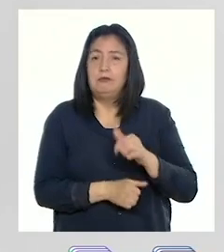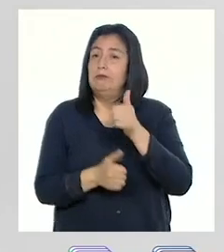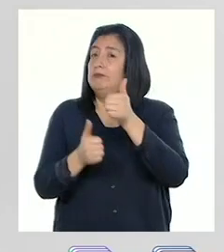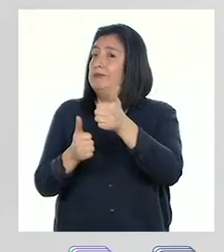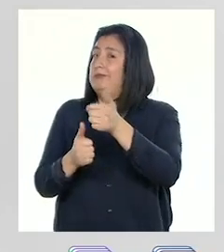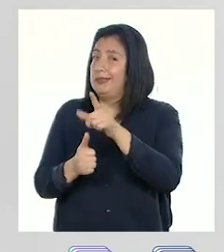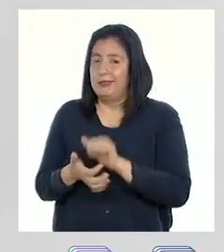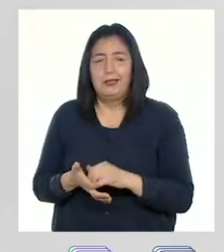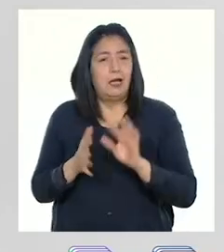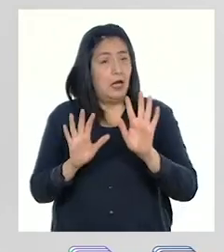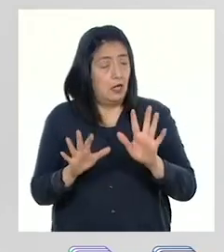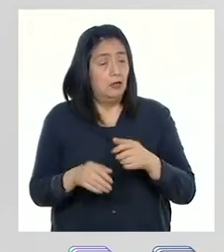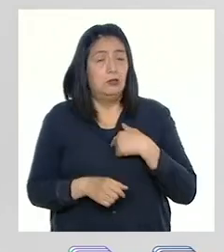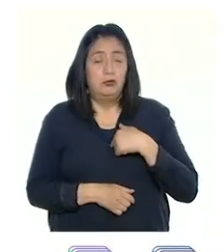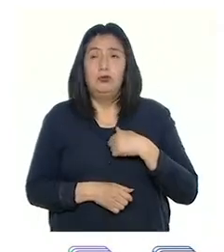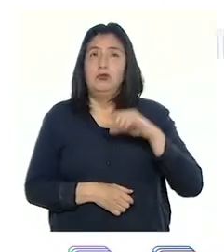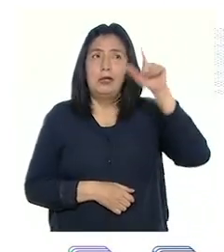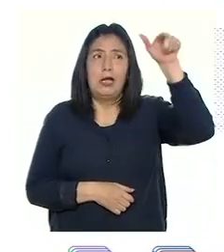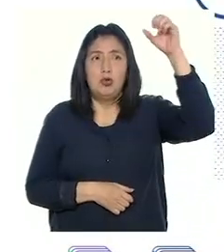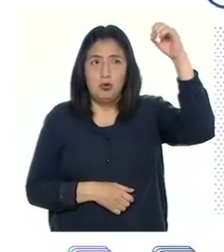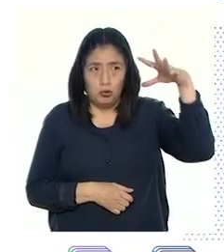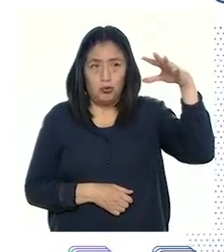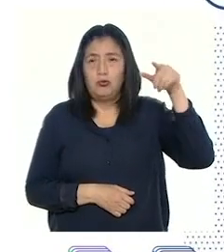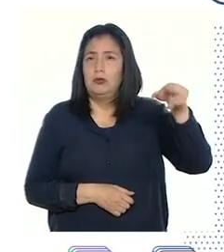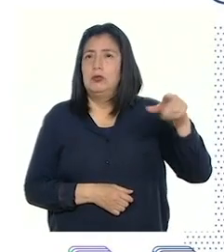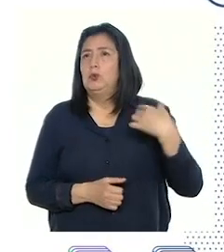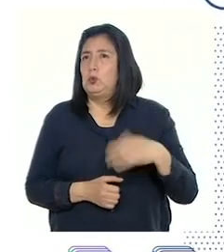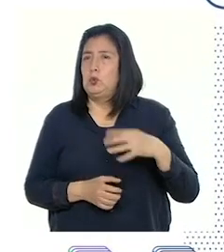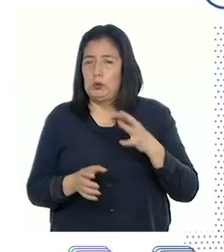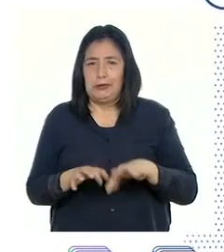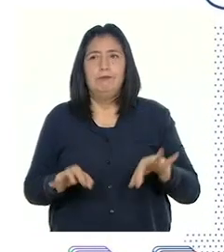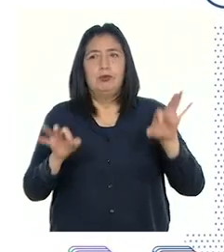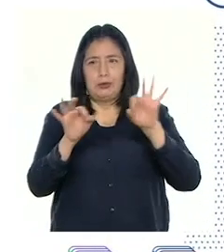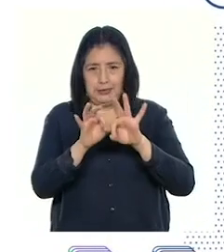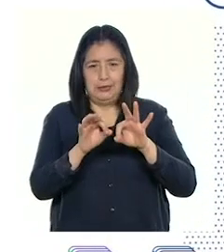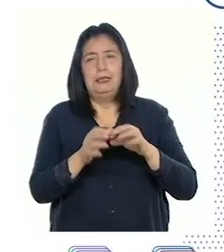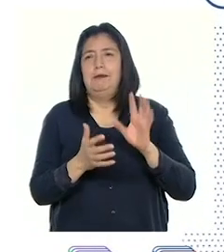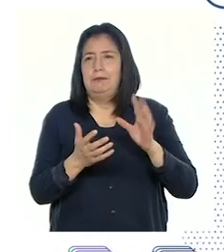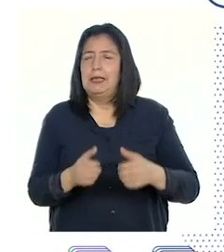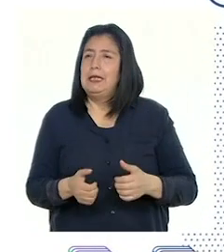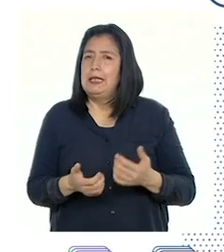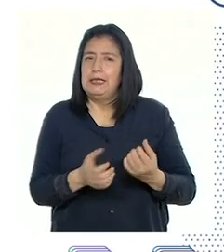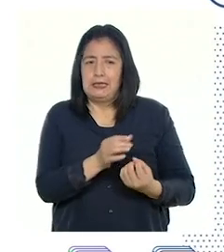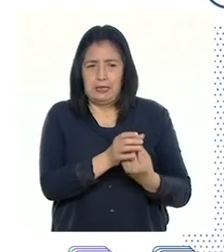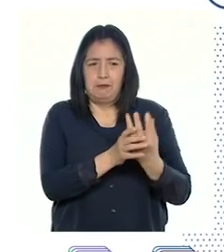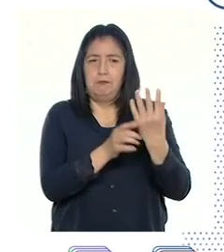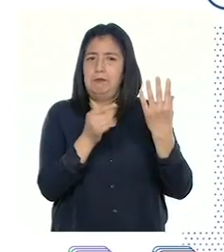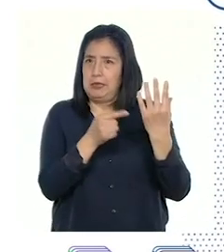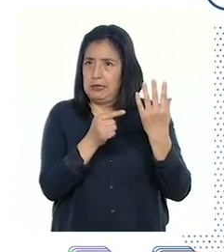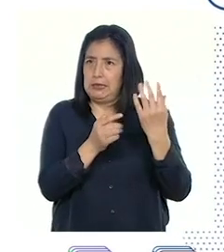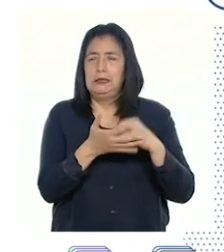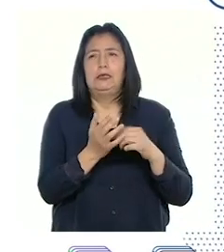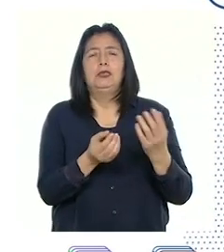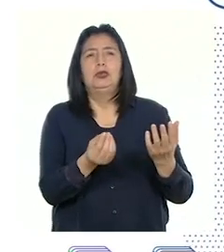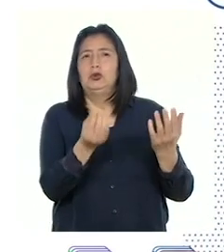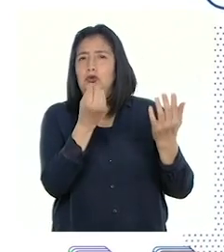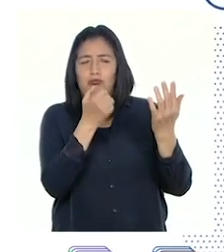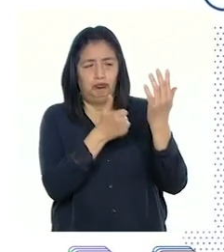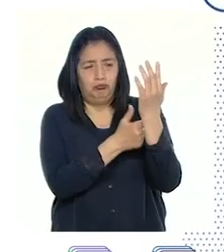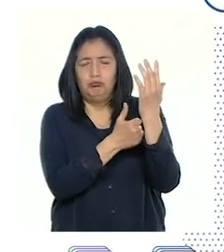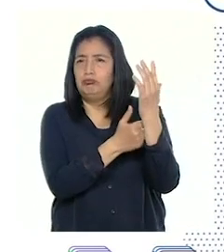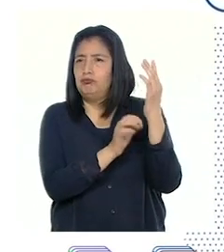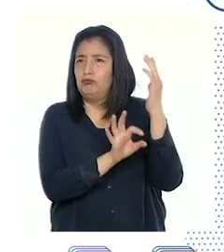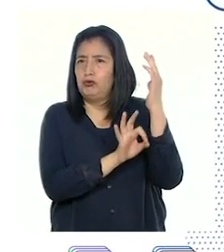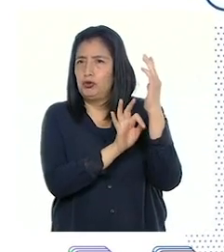Bien, Pati. Ahora sigo con la luz. Esta es muy importante para que las plantas realicen la fotosíntesis